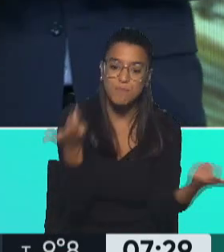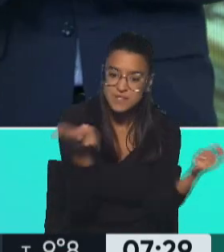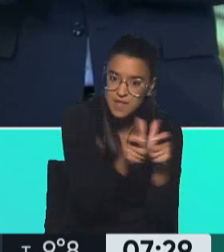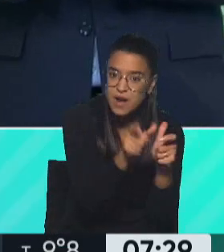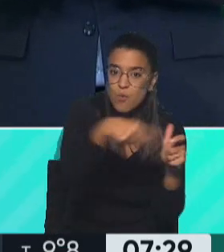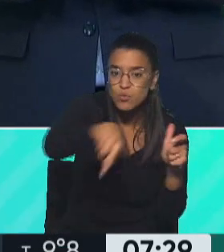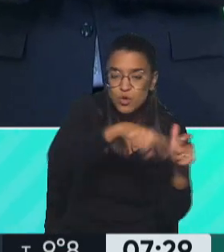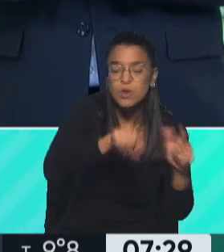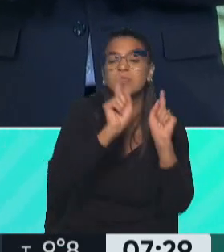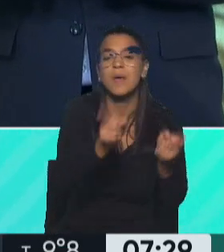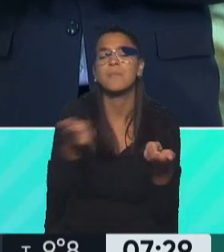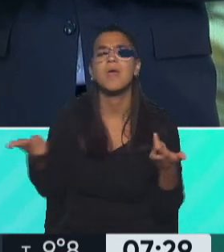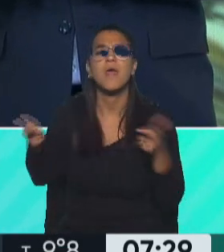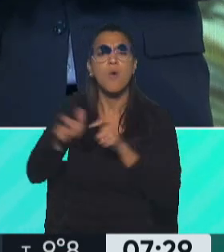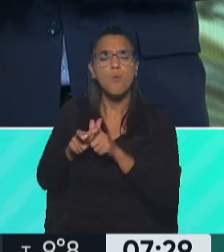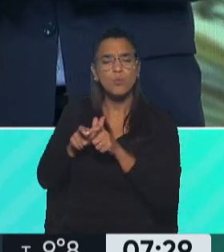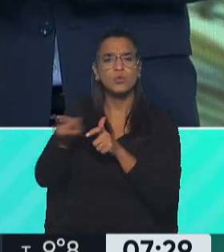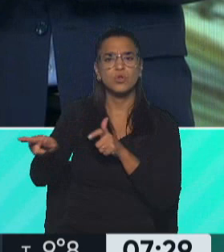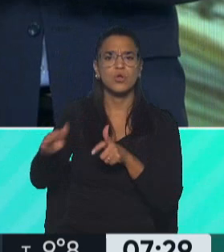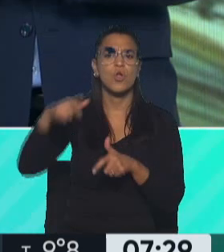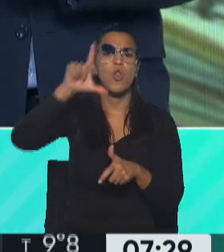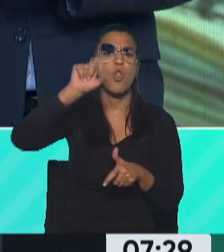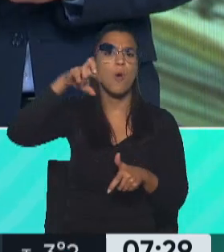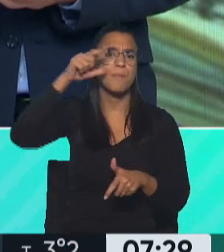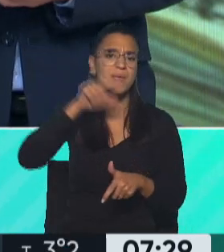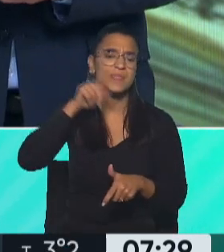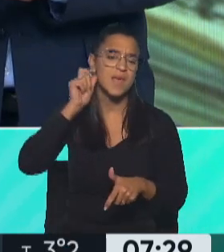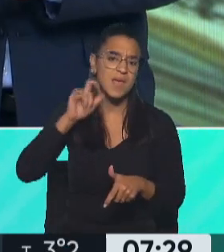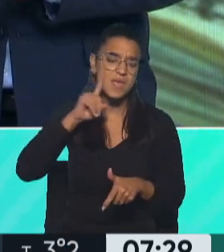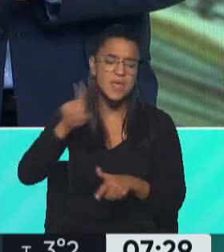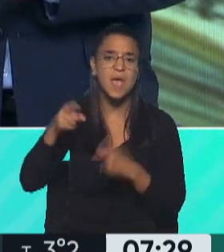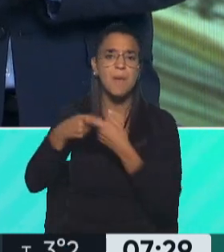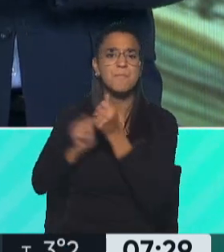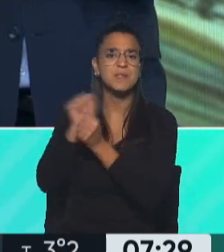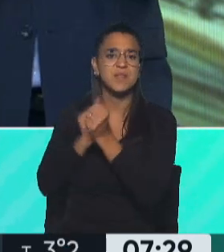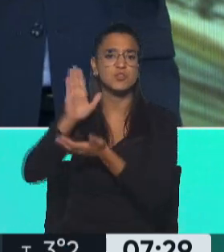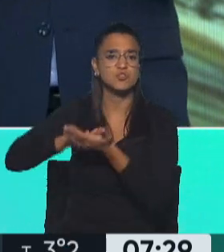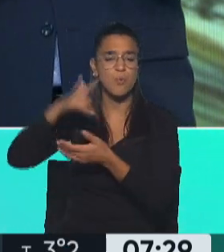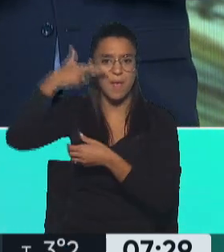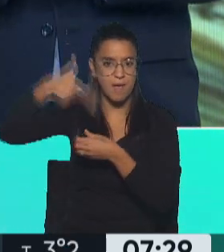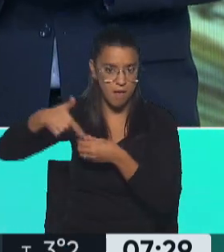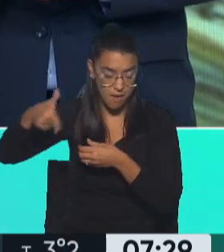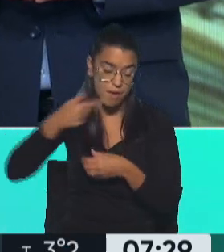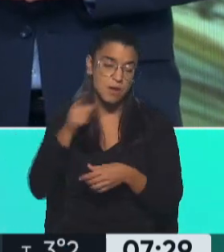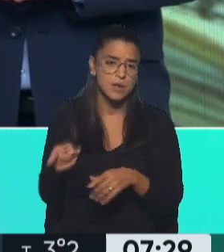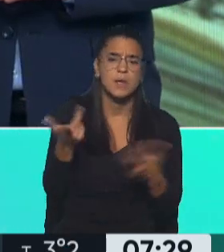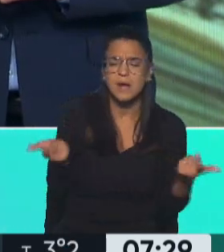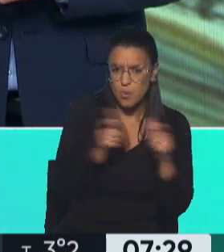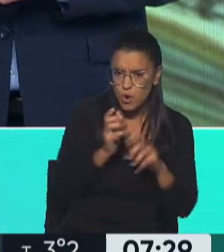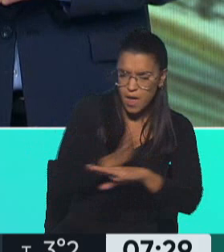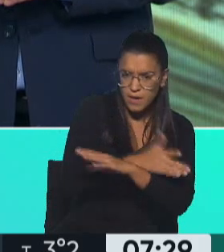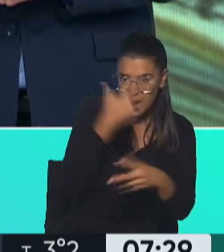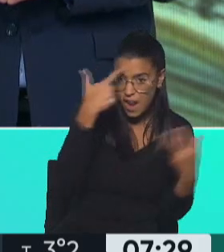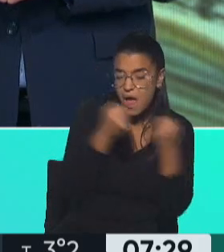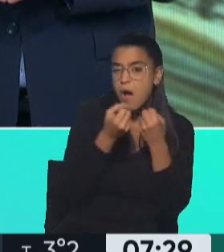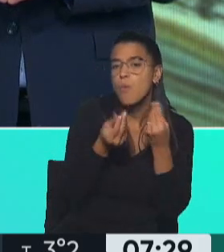Y hubo también reuniones de Gustavo Lopetegui con empresarios del sector petrolero. A ver, yo te podría consultar, ¿reuniones que estaban relacionadas